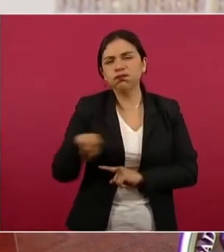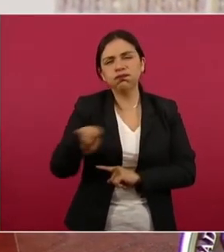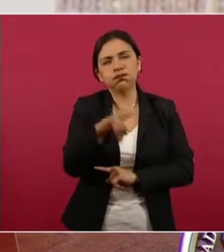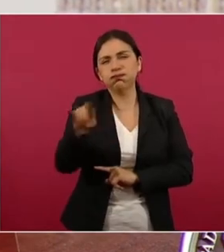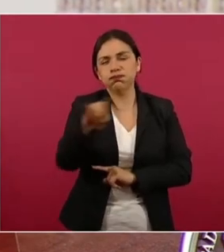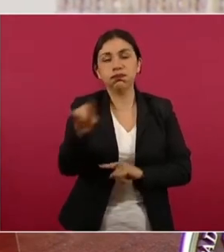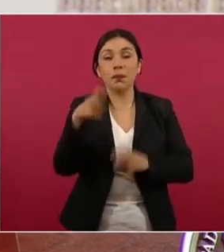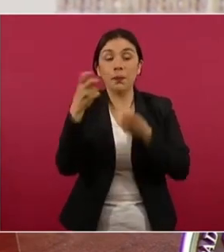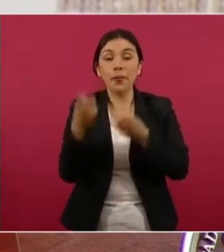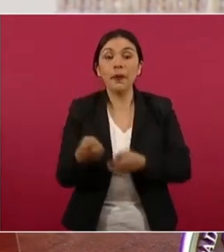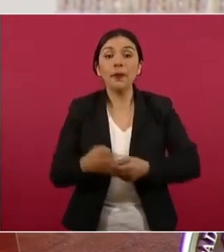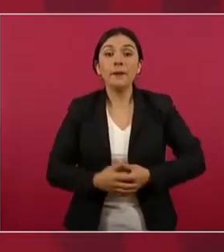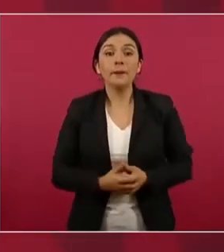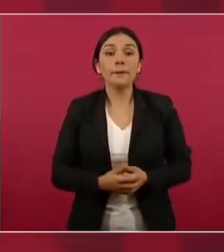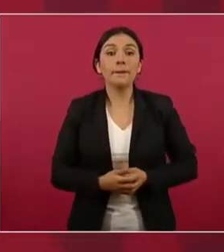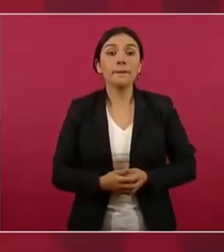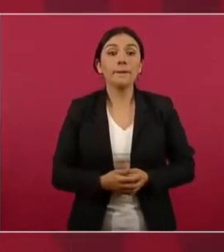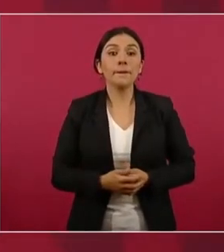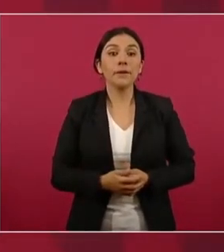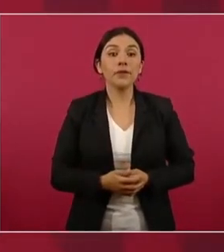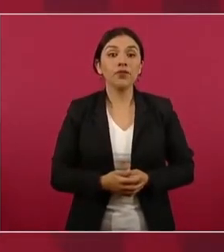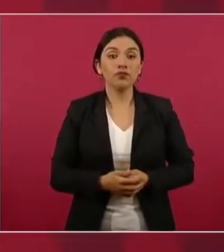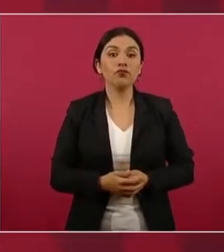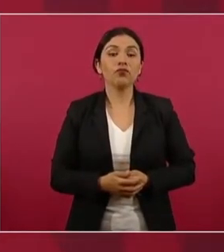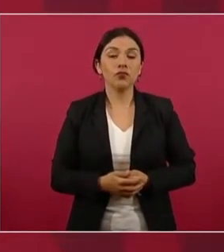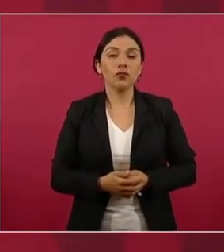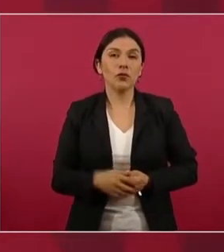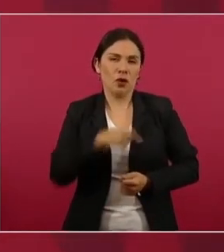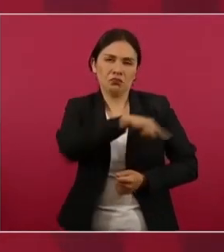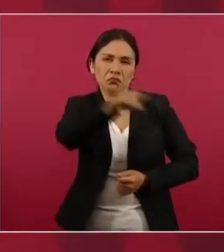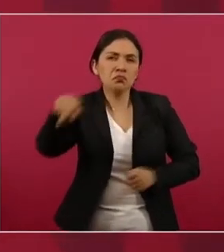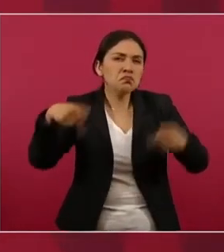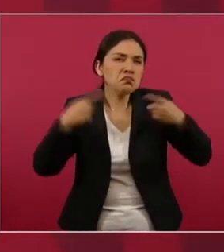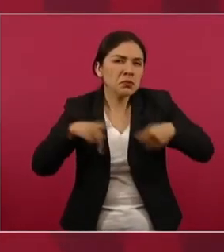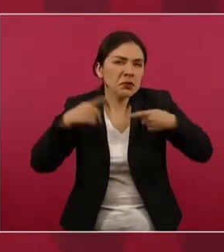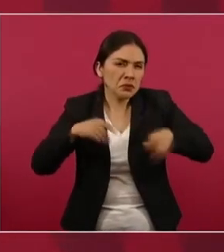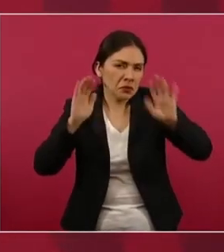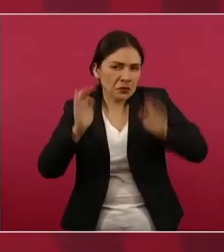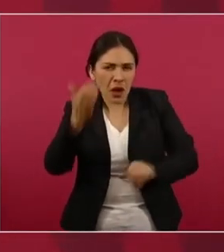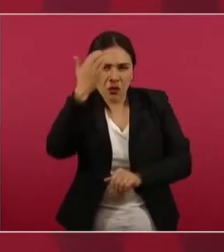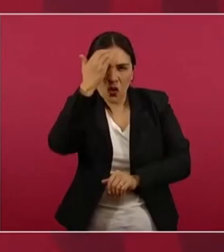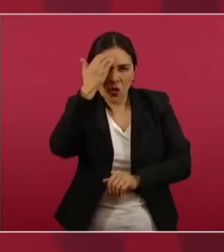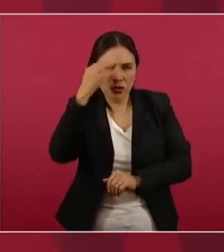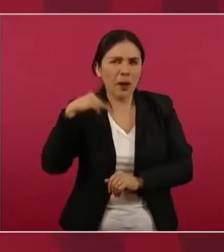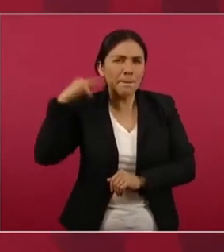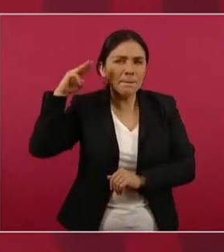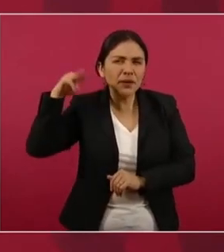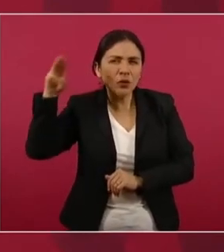Y todavía, los que conocen Michoacán y los que conocen el paisaje,